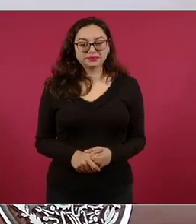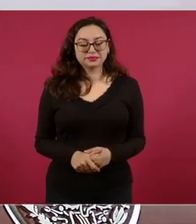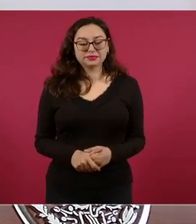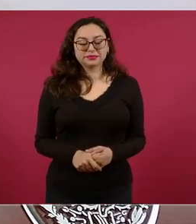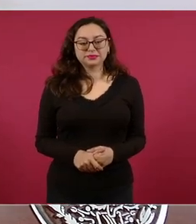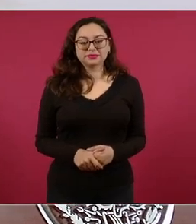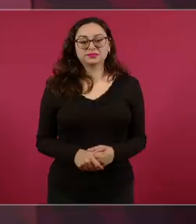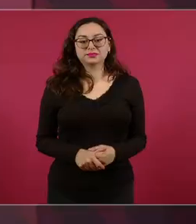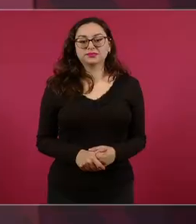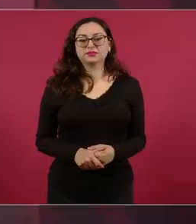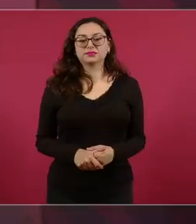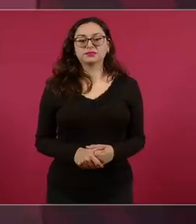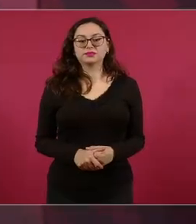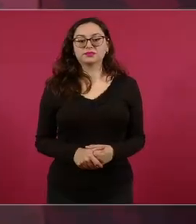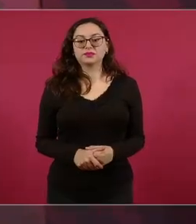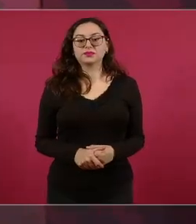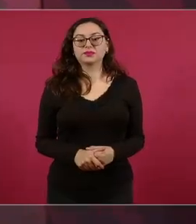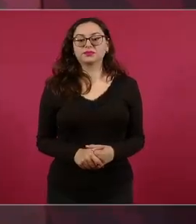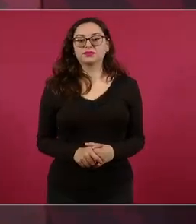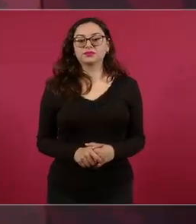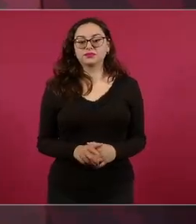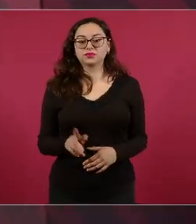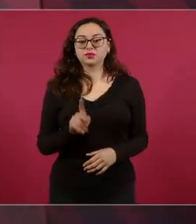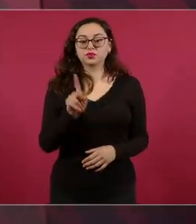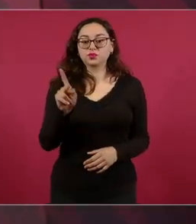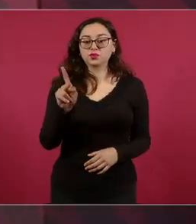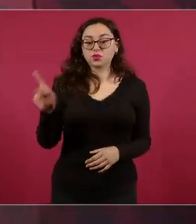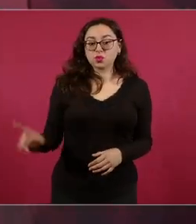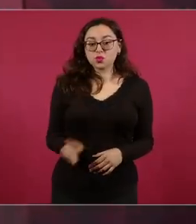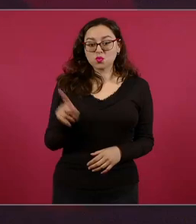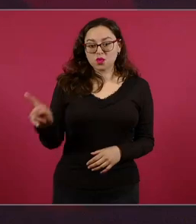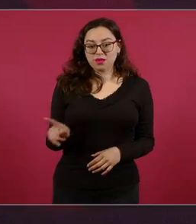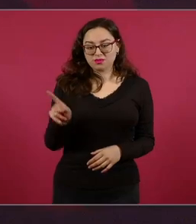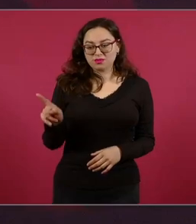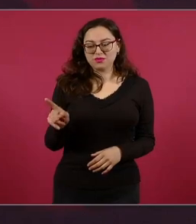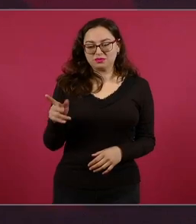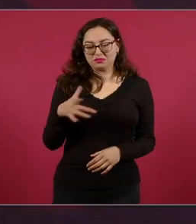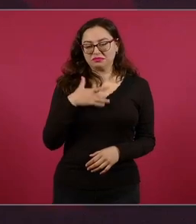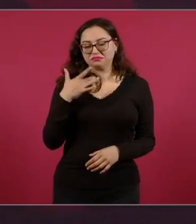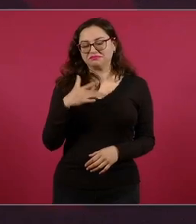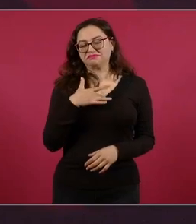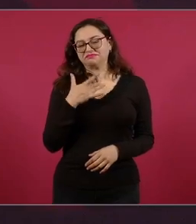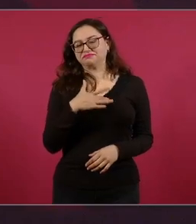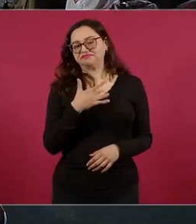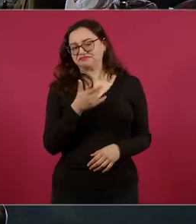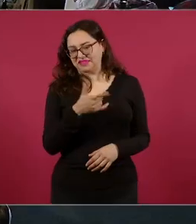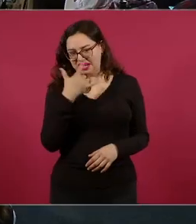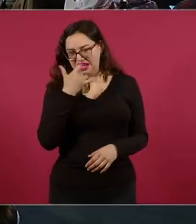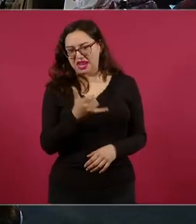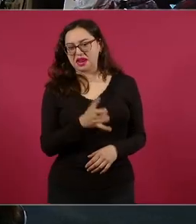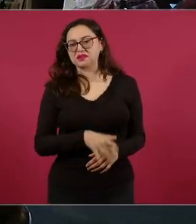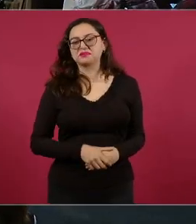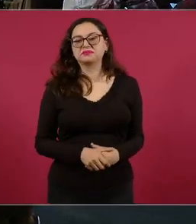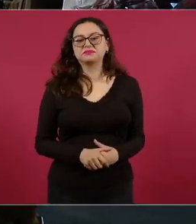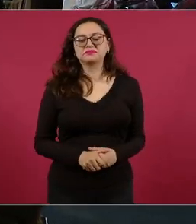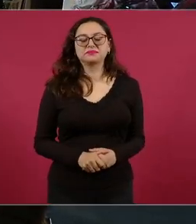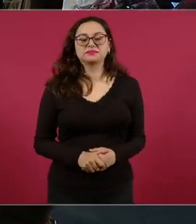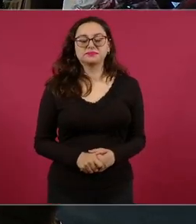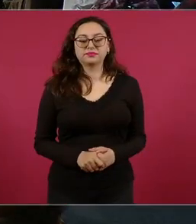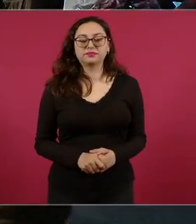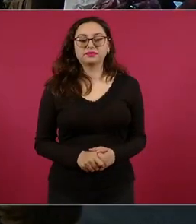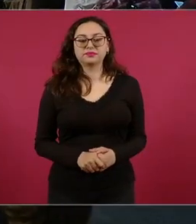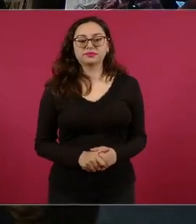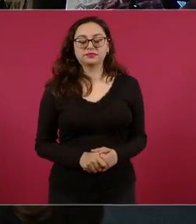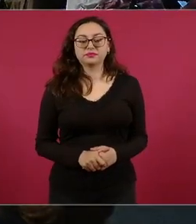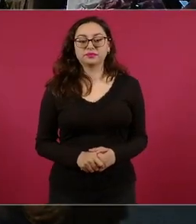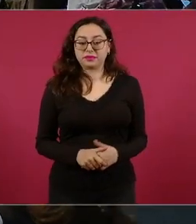dicen los filósofos de los pueblos, por algo será. Sí, presidente, comentarle, básicamente la reforma